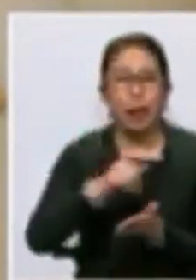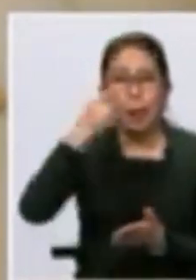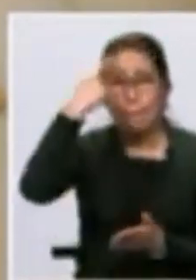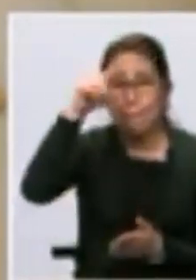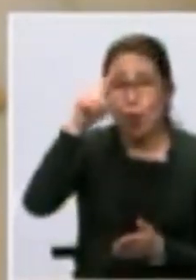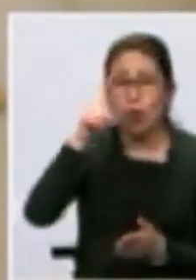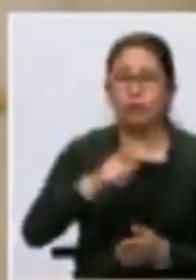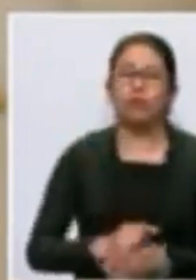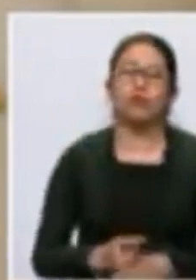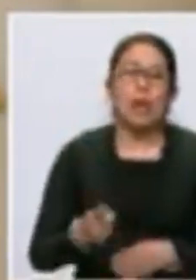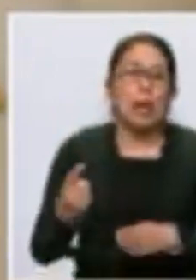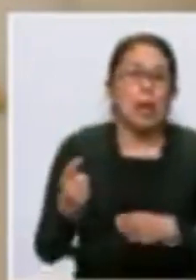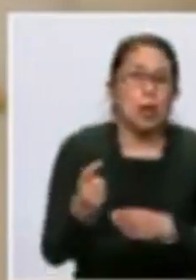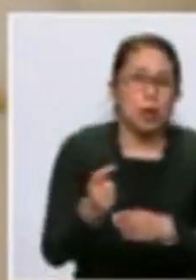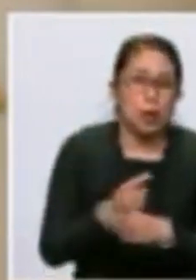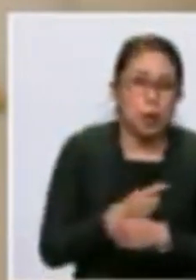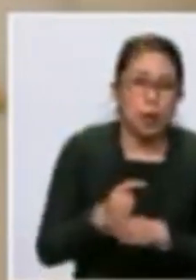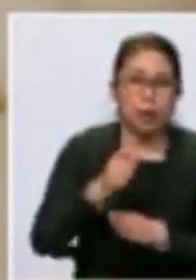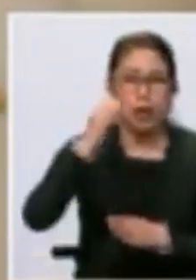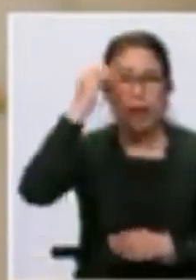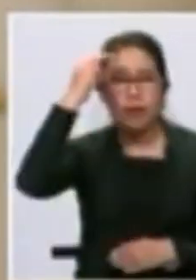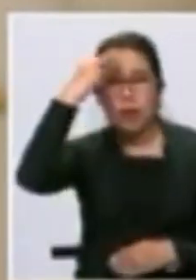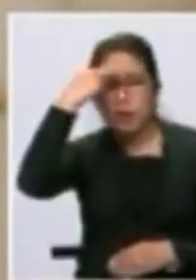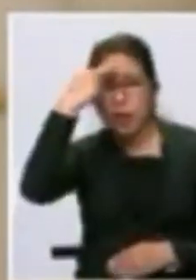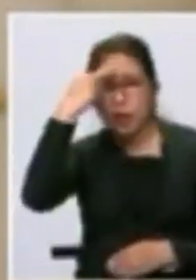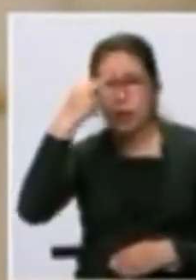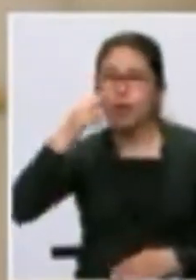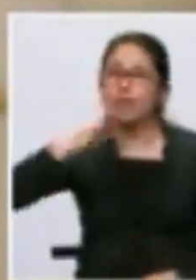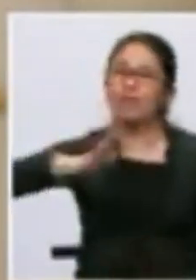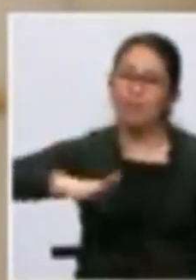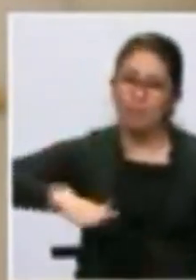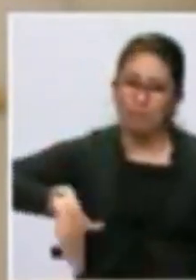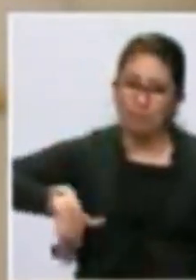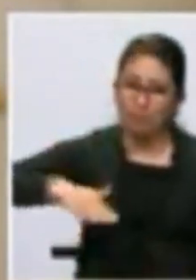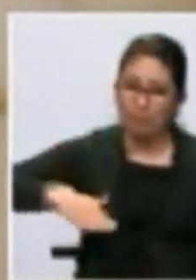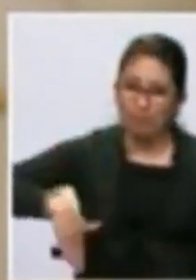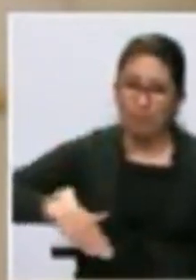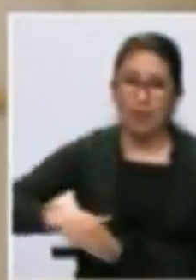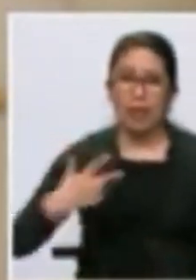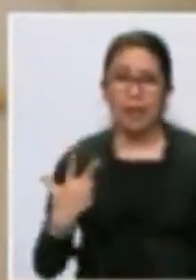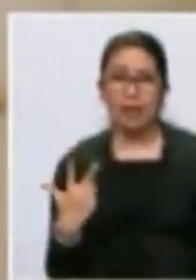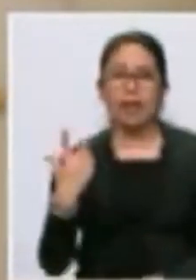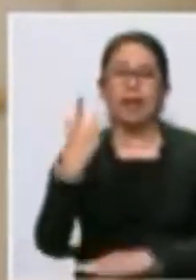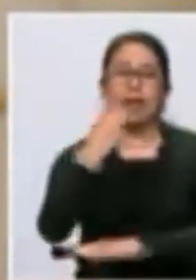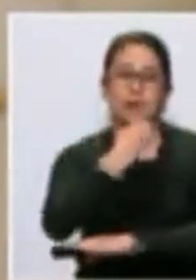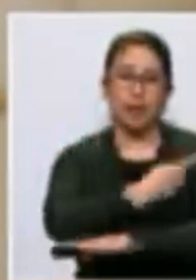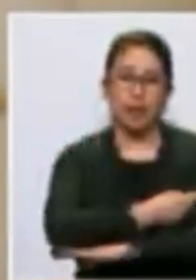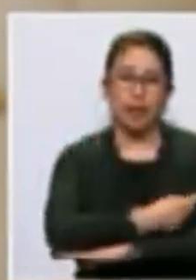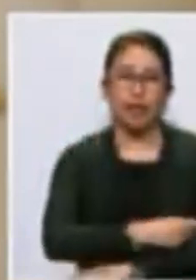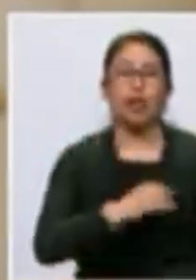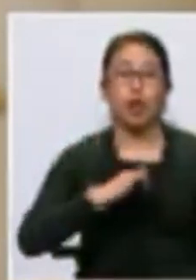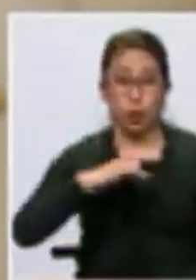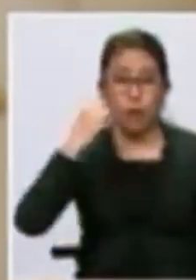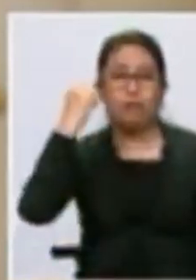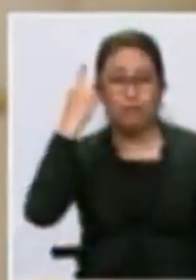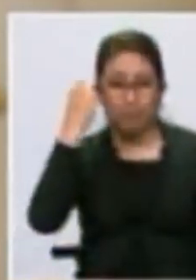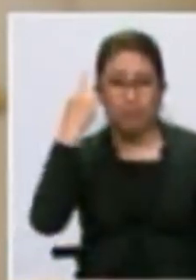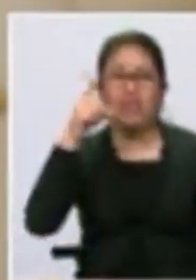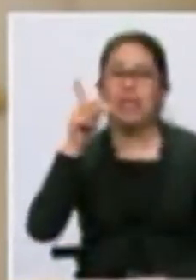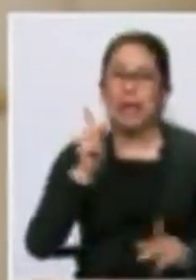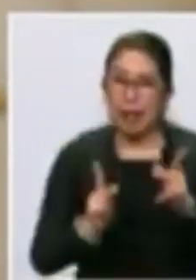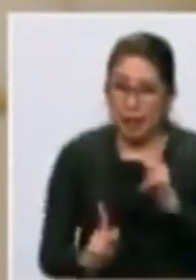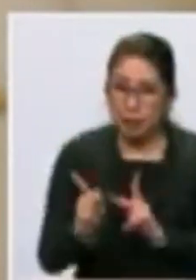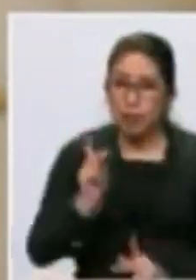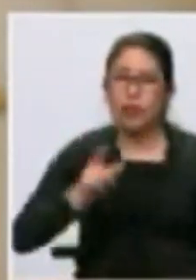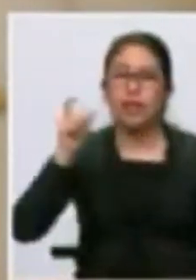técnicas que escapan a mi voluntad, se retrasaba ese pago por tres días hábiles. Comprendo que la gente realmente